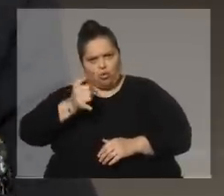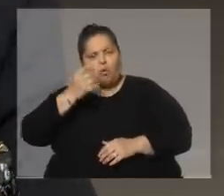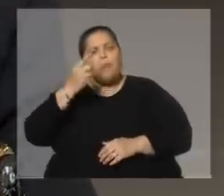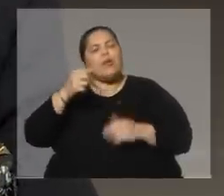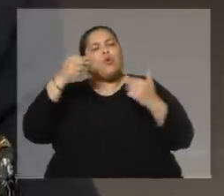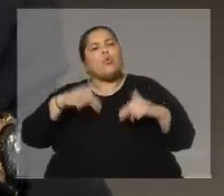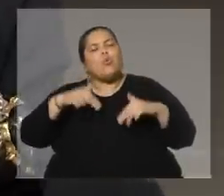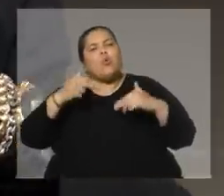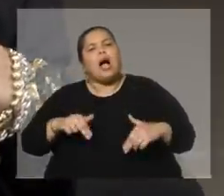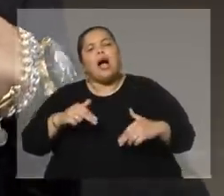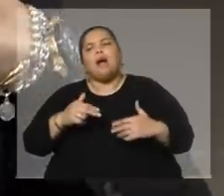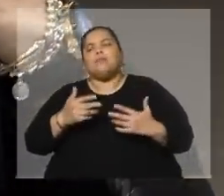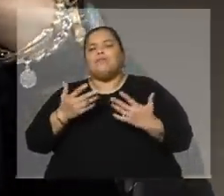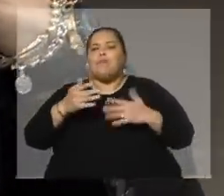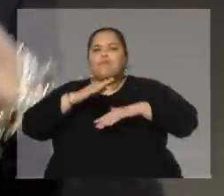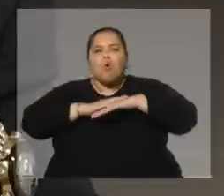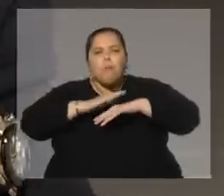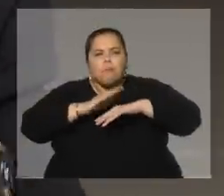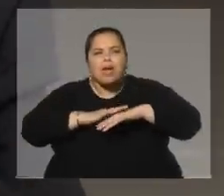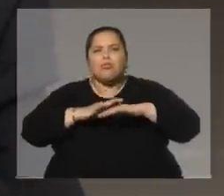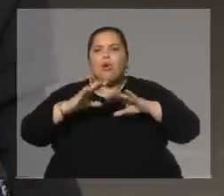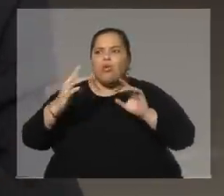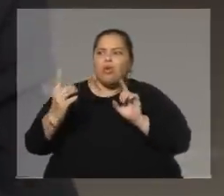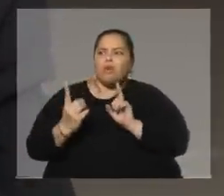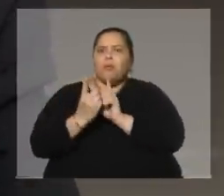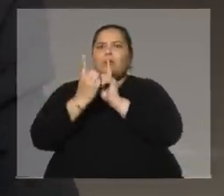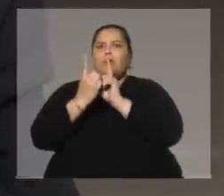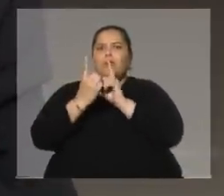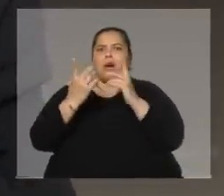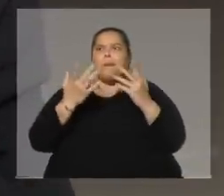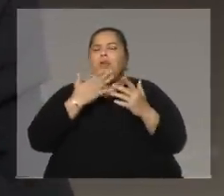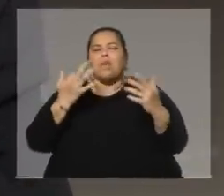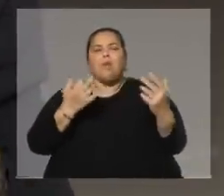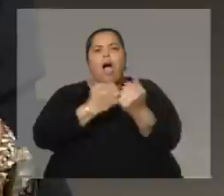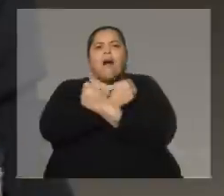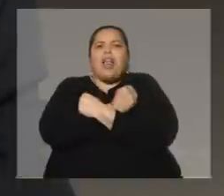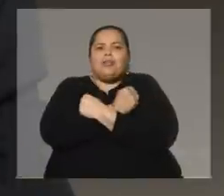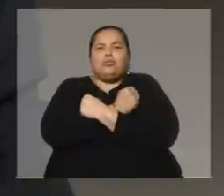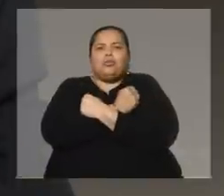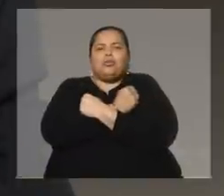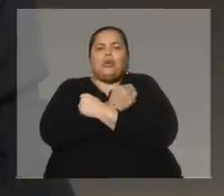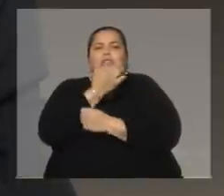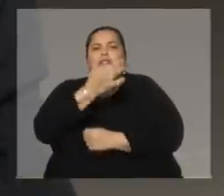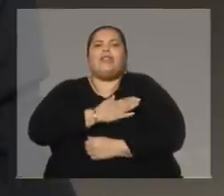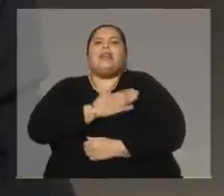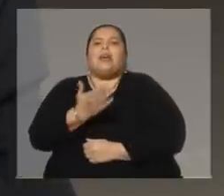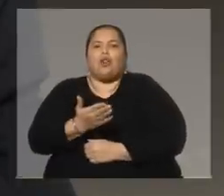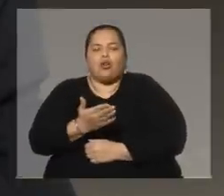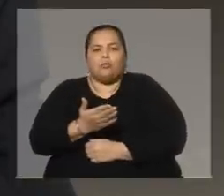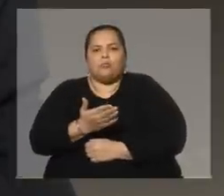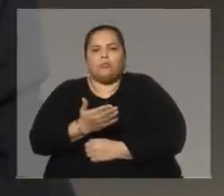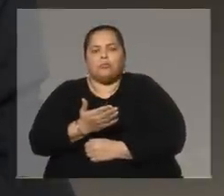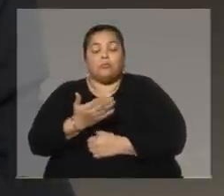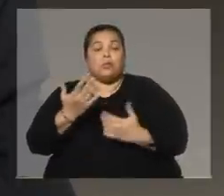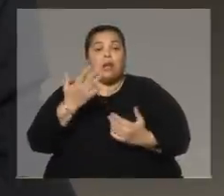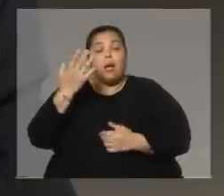nunca tuvimos ese momento del encuentro, de poder abrazarnos y decirnos te quiero. Mi padre